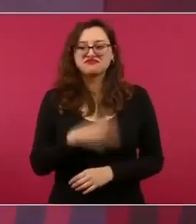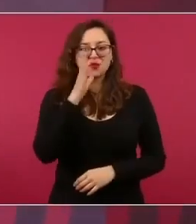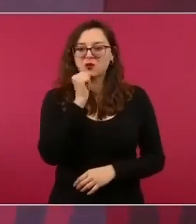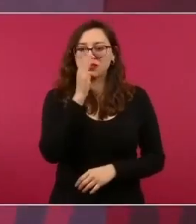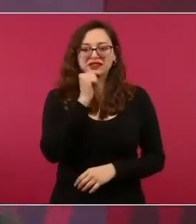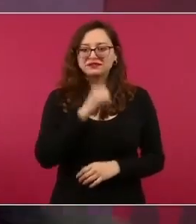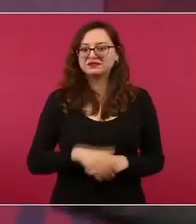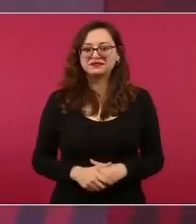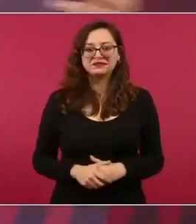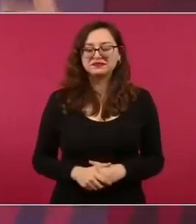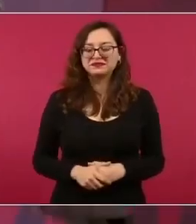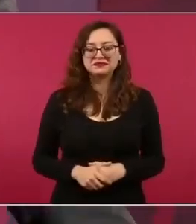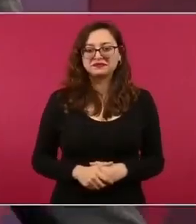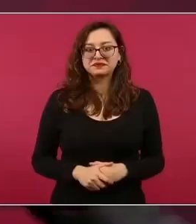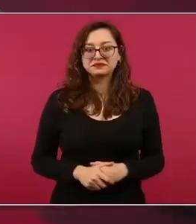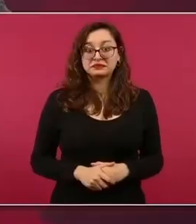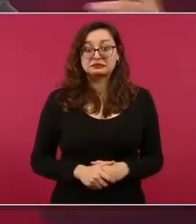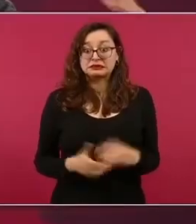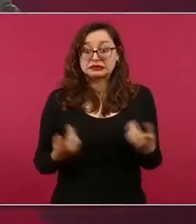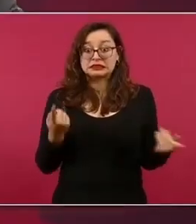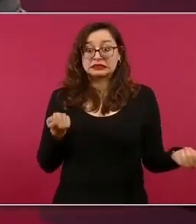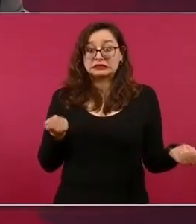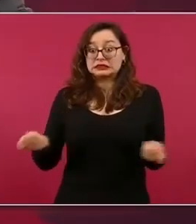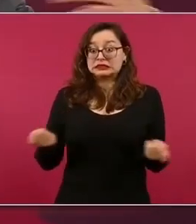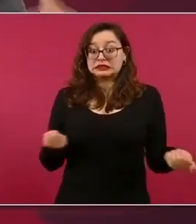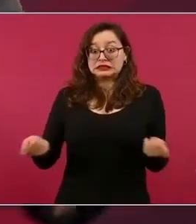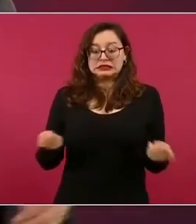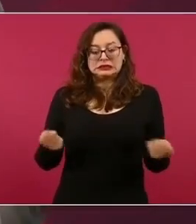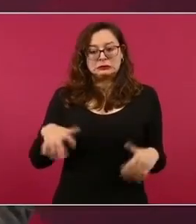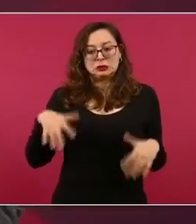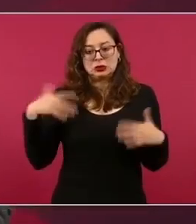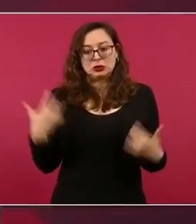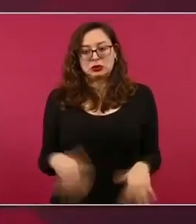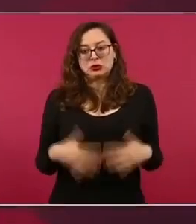ya que el control es completo.